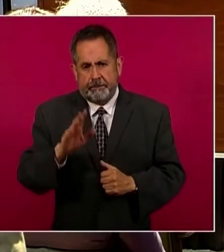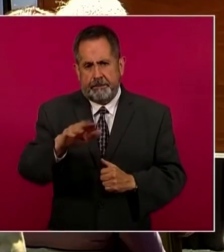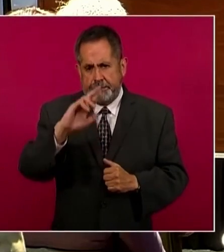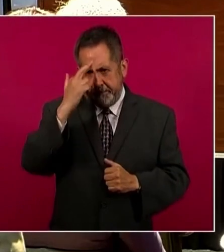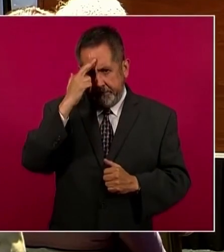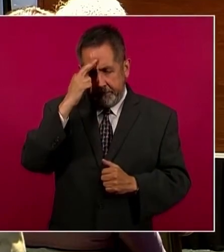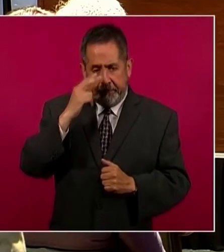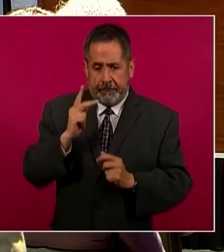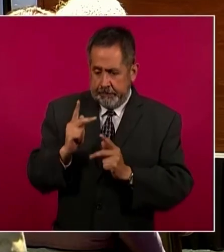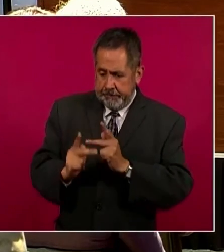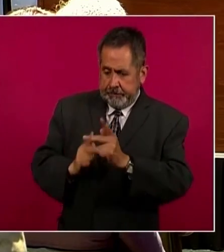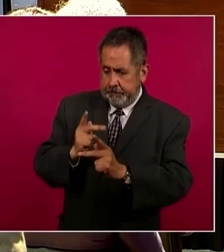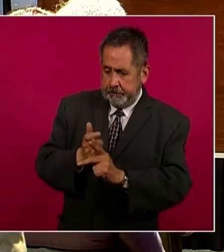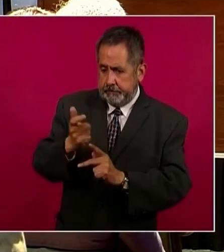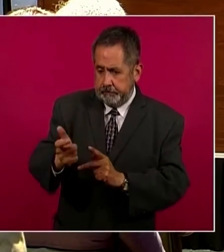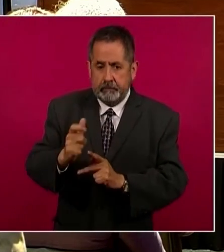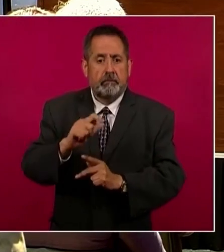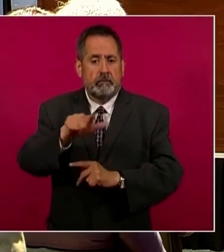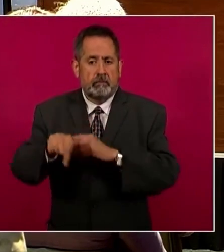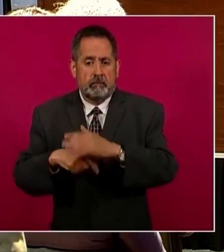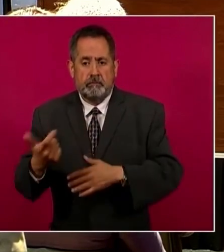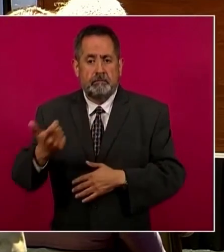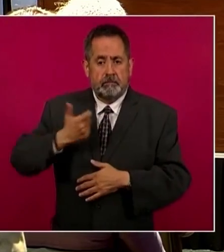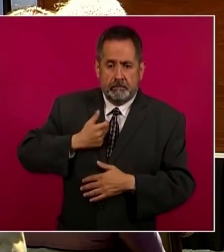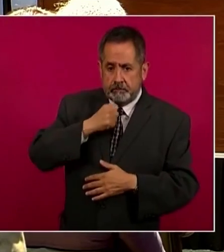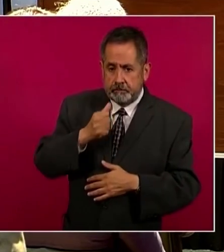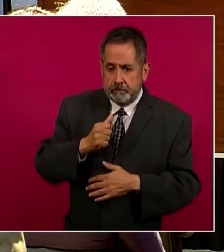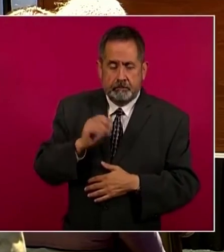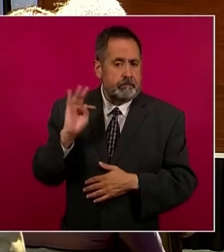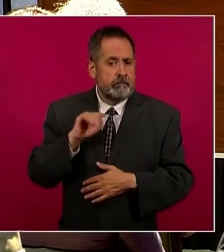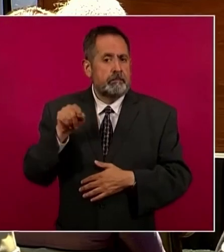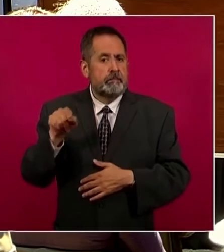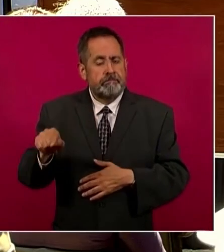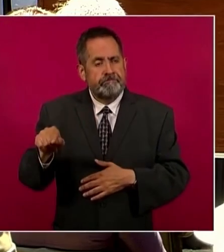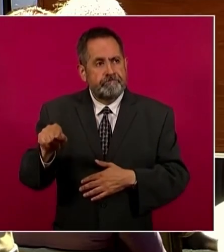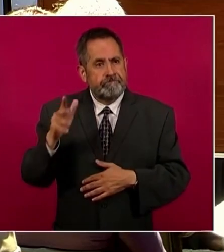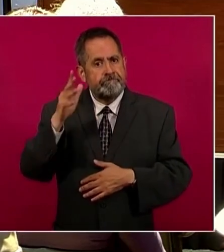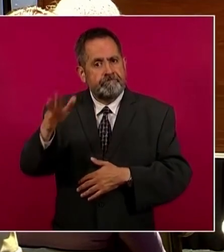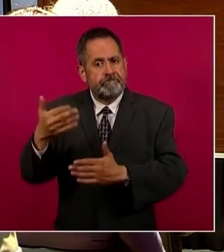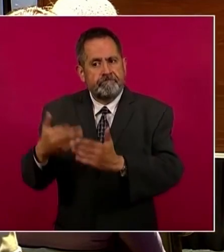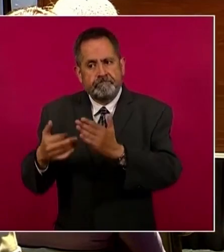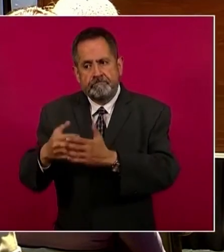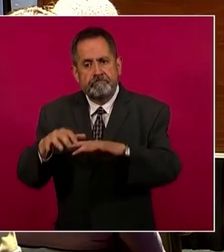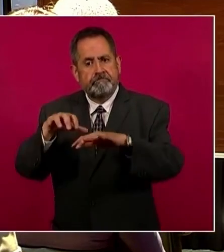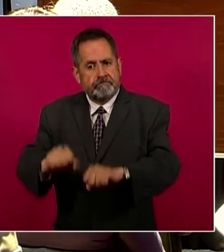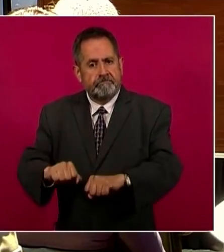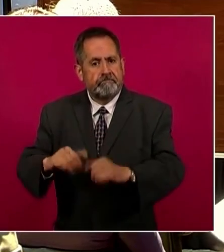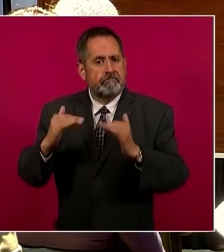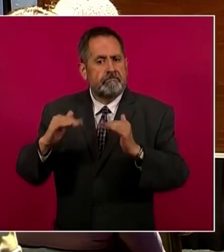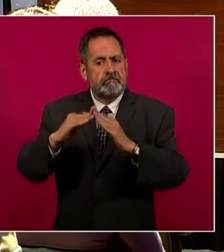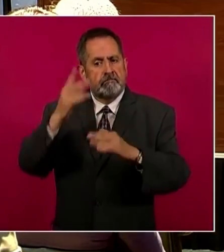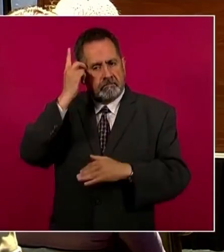que cada crédito en impago significa un trabajador que está en riesgo de no poder concretar su patrimonio. Cada